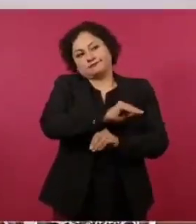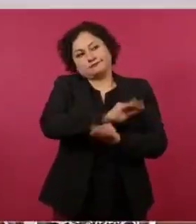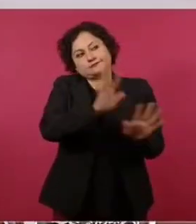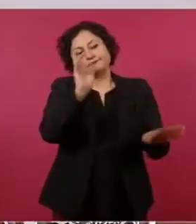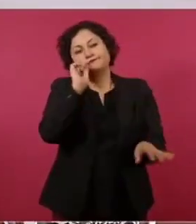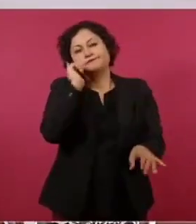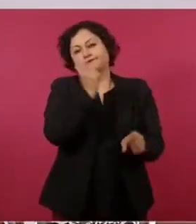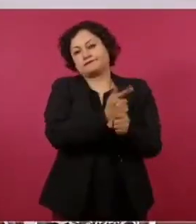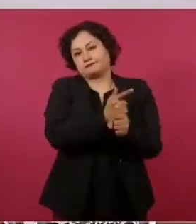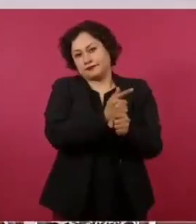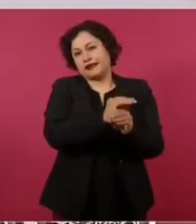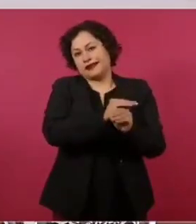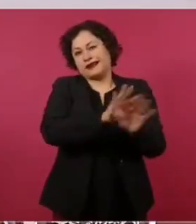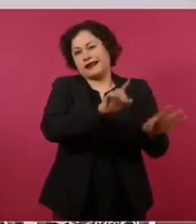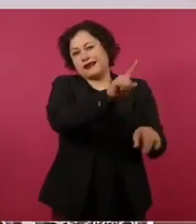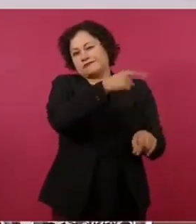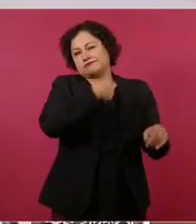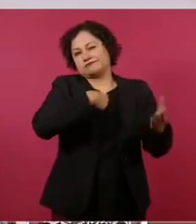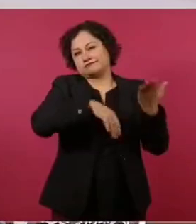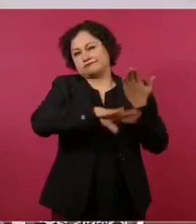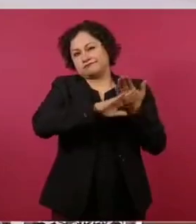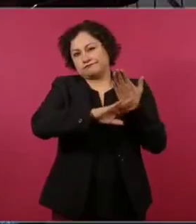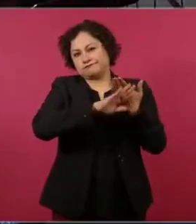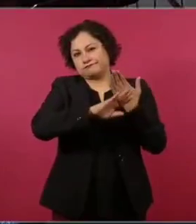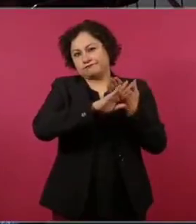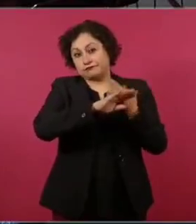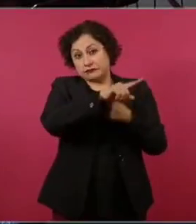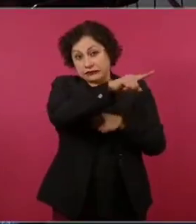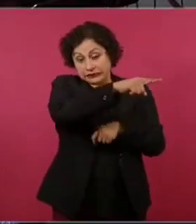quisieran que nos peleáramos.